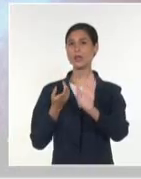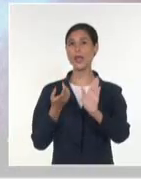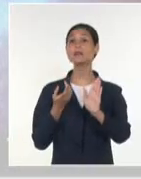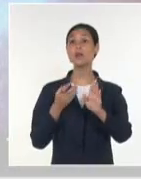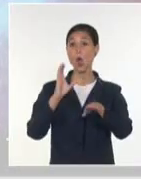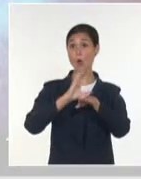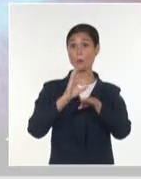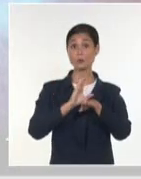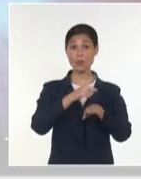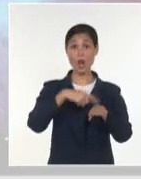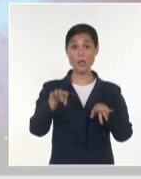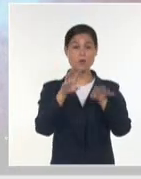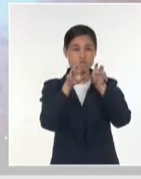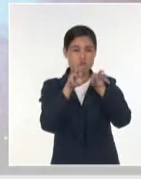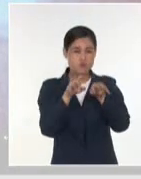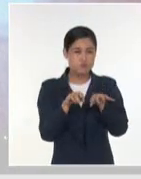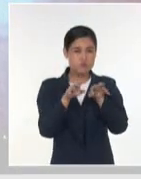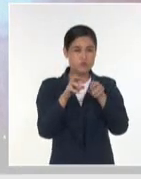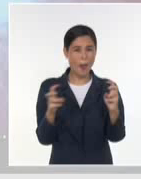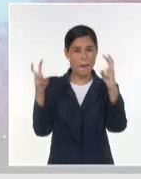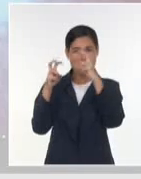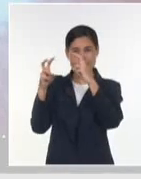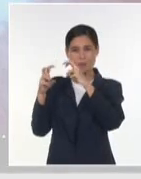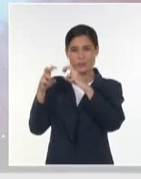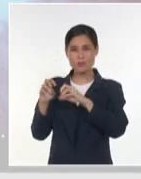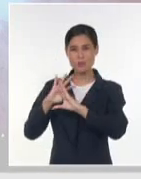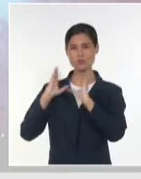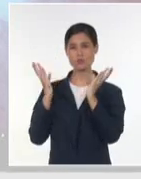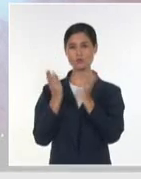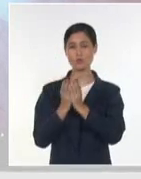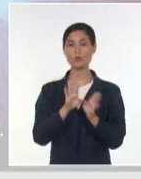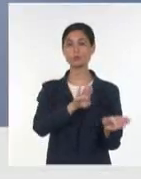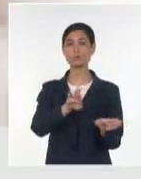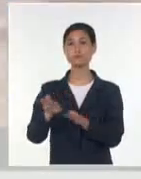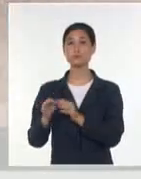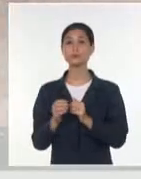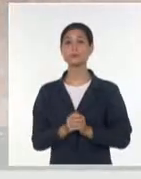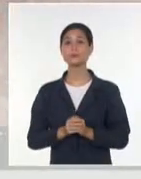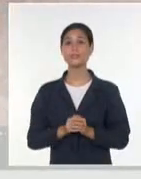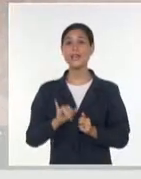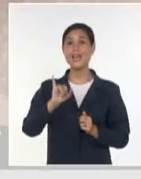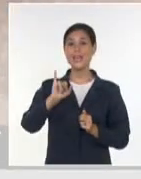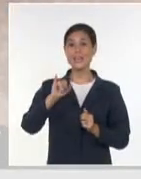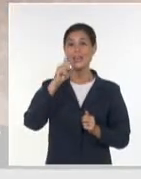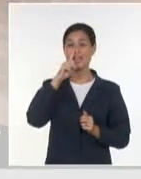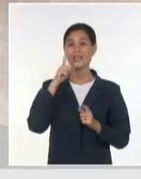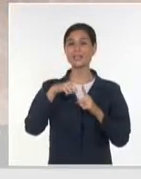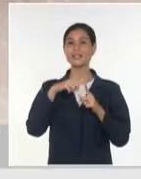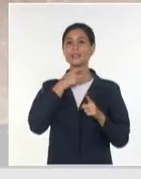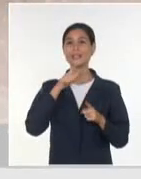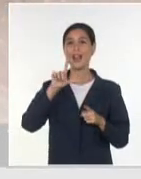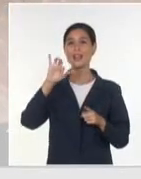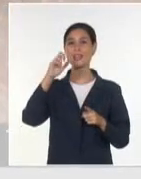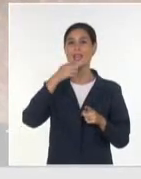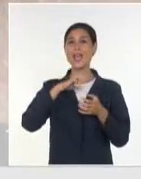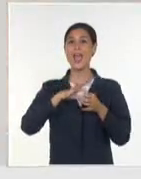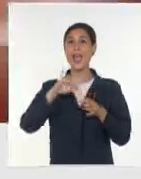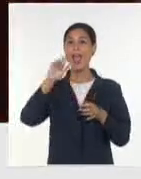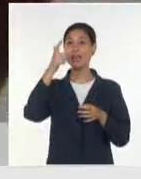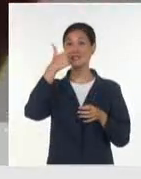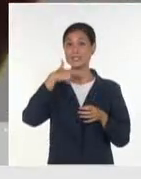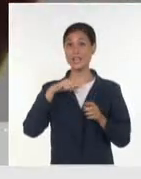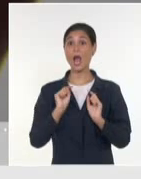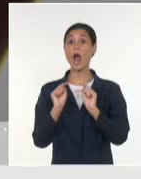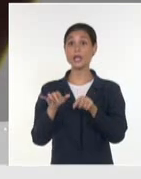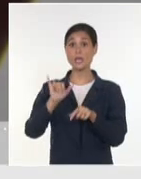Además, como parte de la investigación, herramientas de inteligencia artificial permitieron calcular con exactitud las